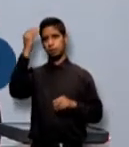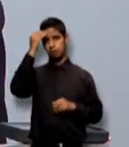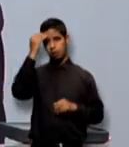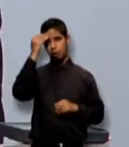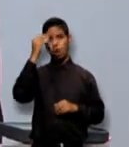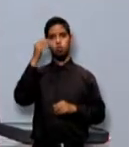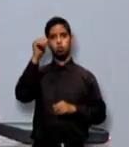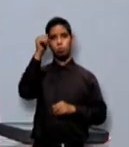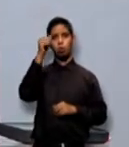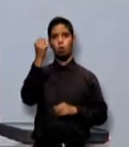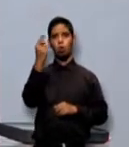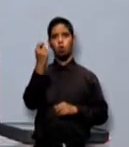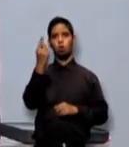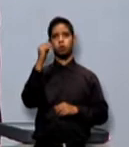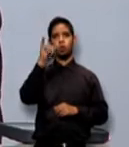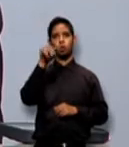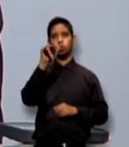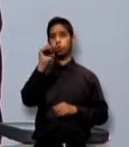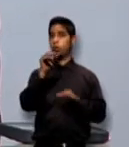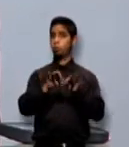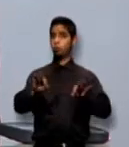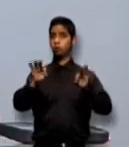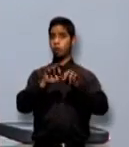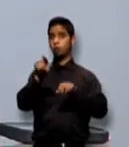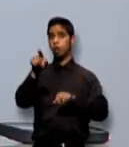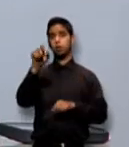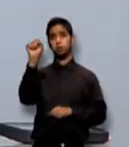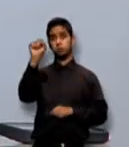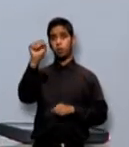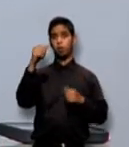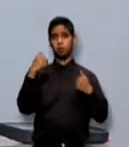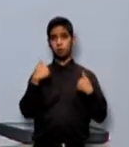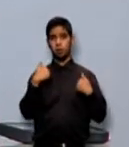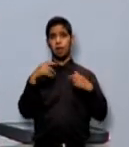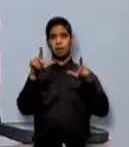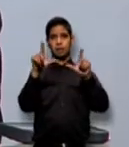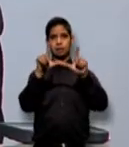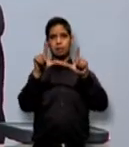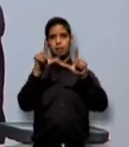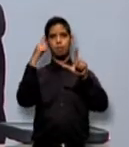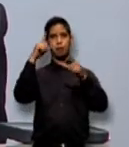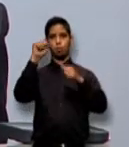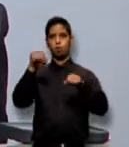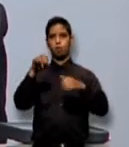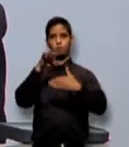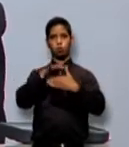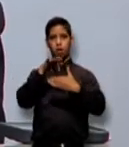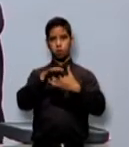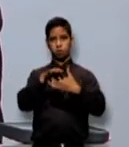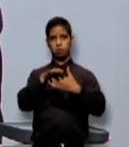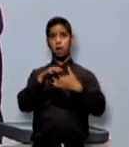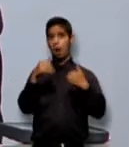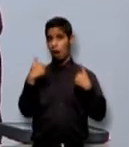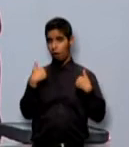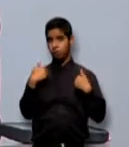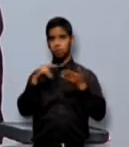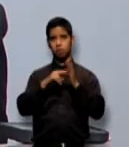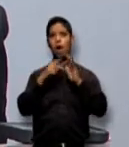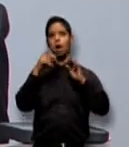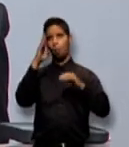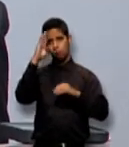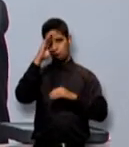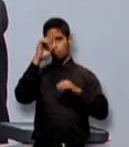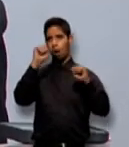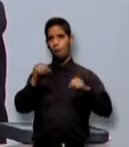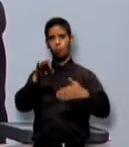junio, el sábado, si tienen su tarjeta de identificación electoral, van a poder votar en la institución hospitalaria.